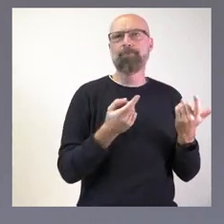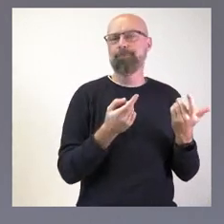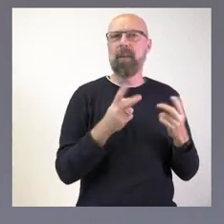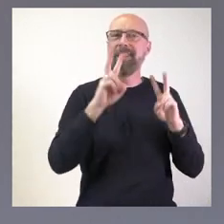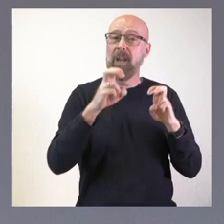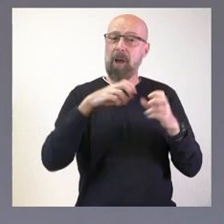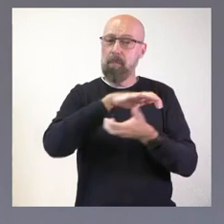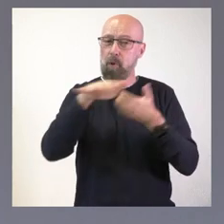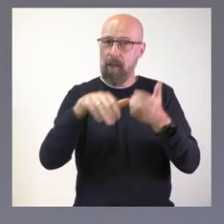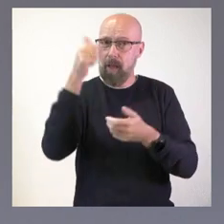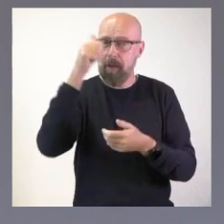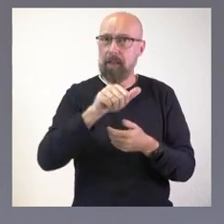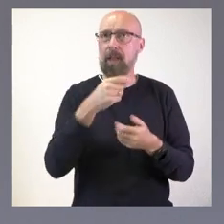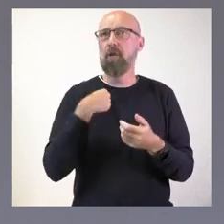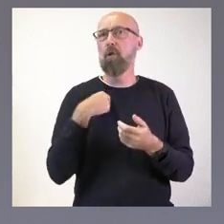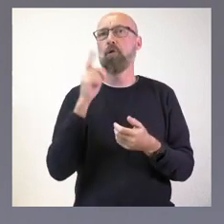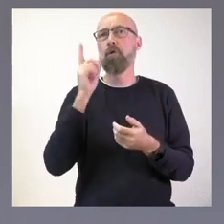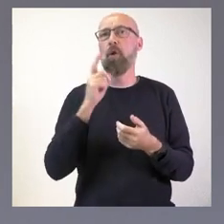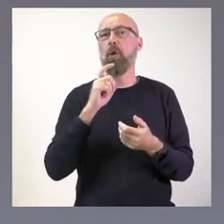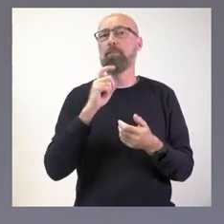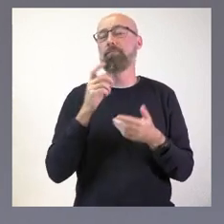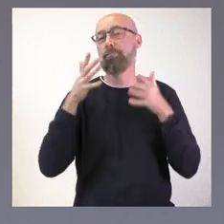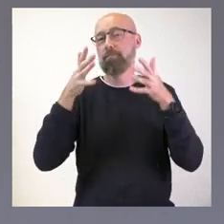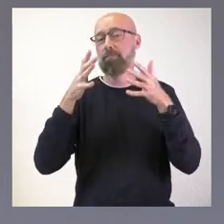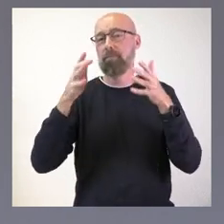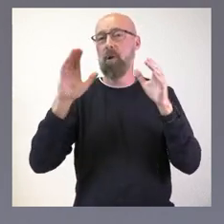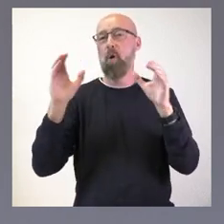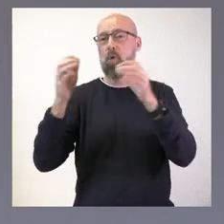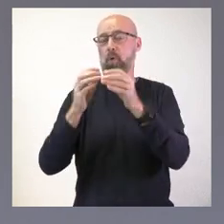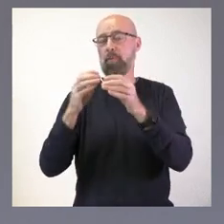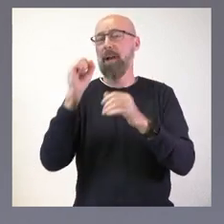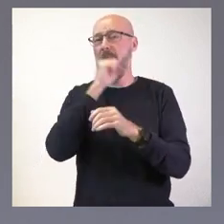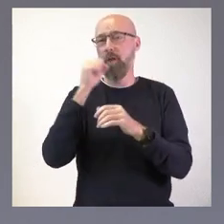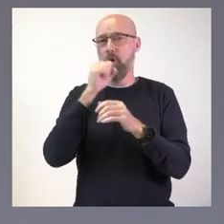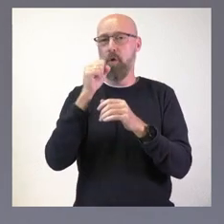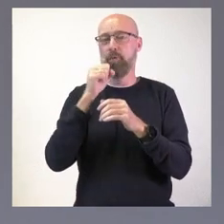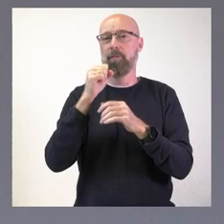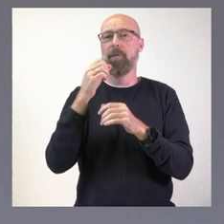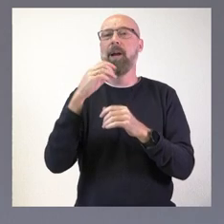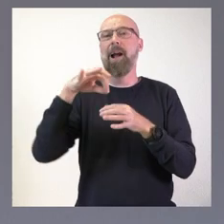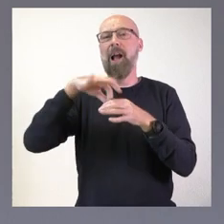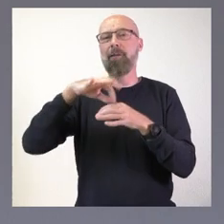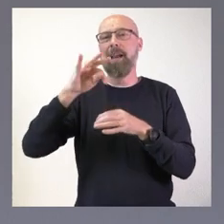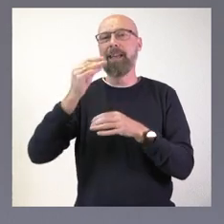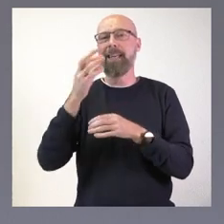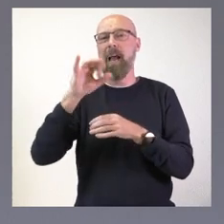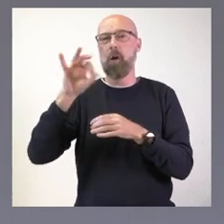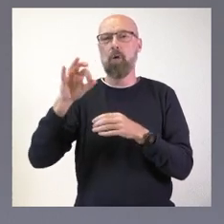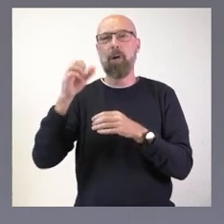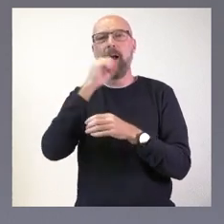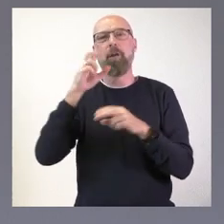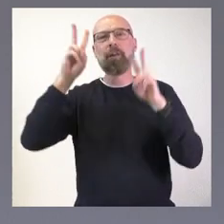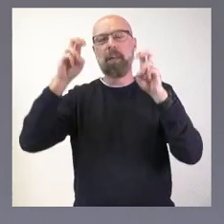mujeres, a me gustaría recomendarles una canción del grupo Leones Café Quijano, que se titula Quiero, que a mí me ha encantado escucharla